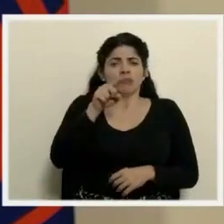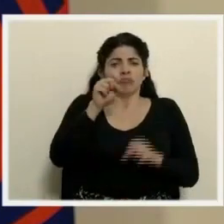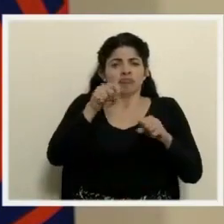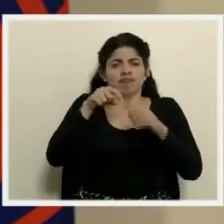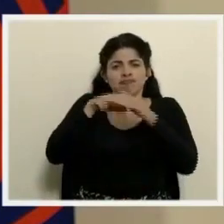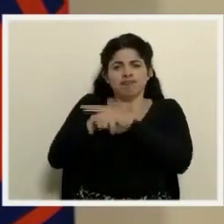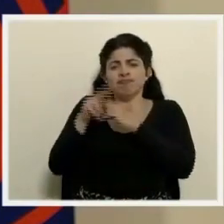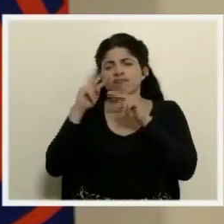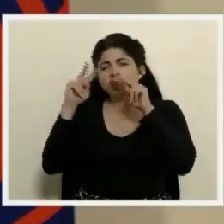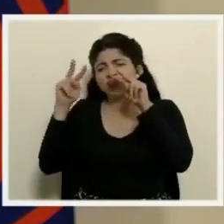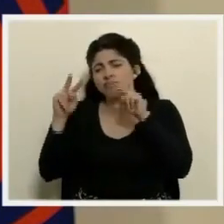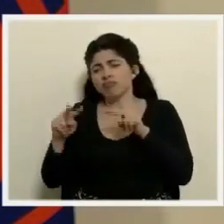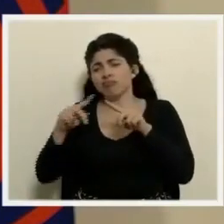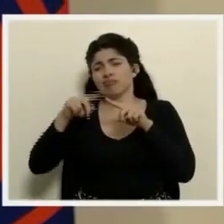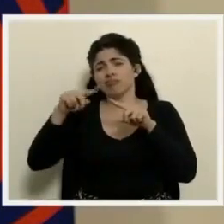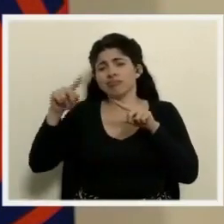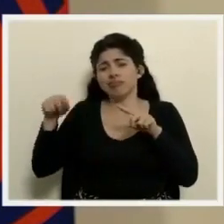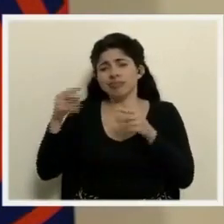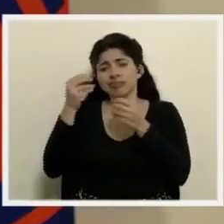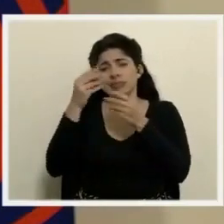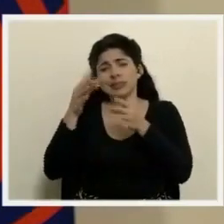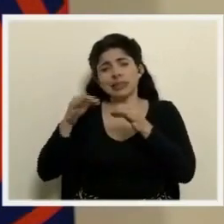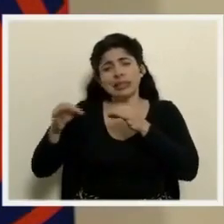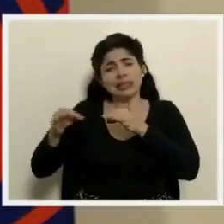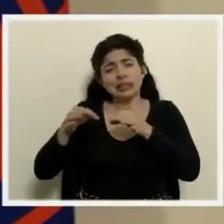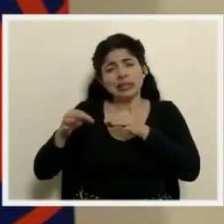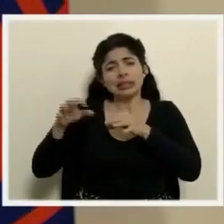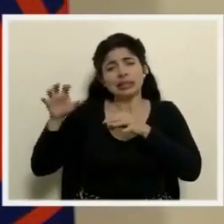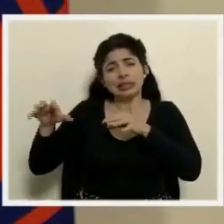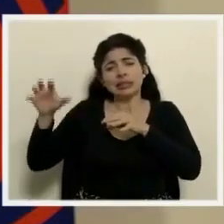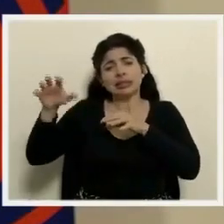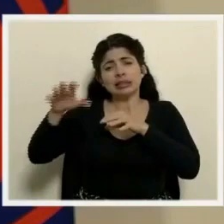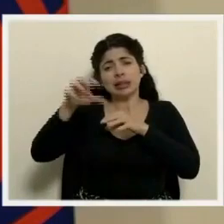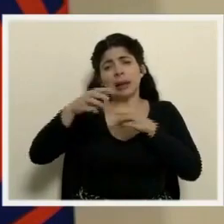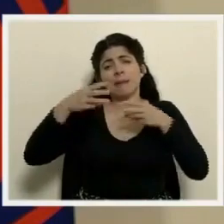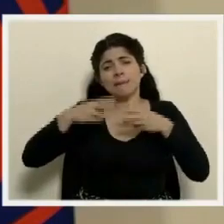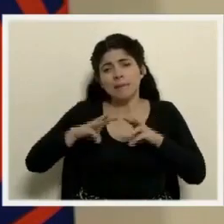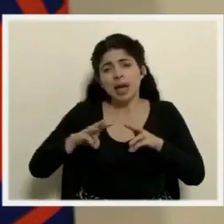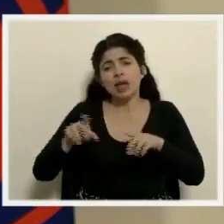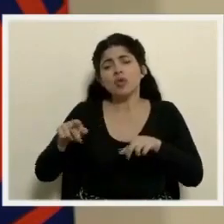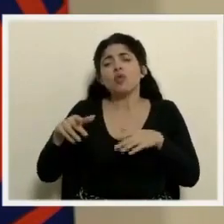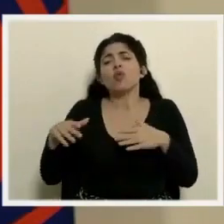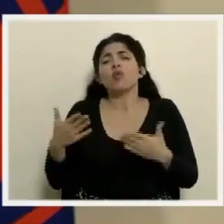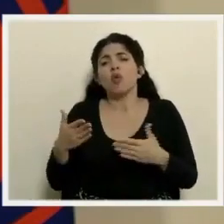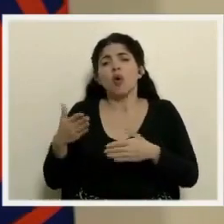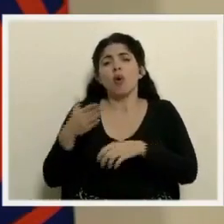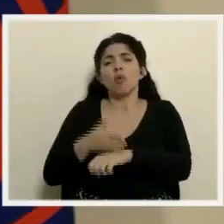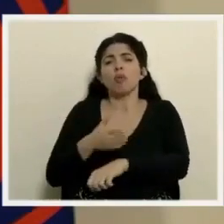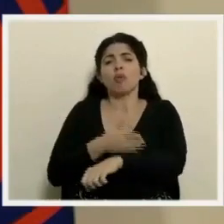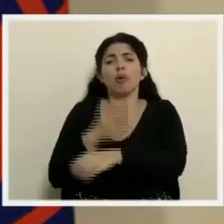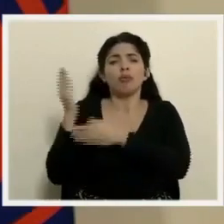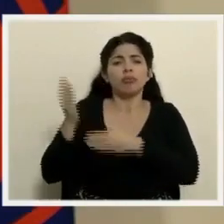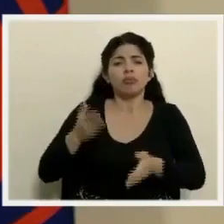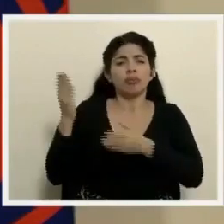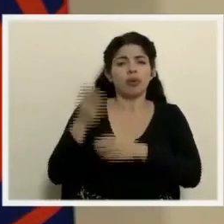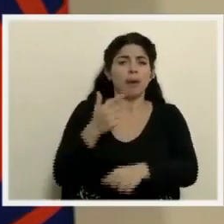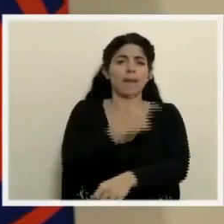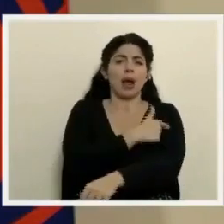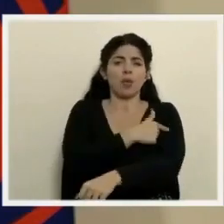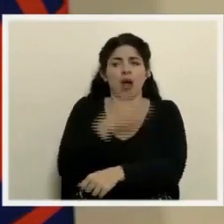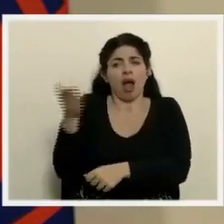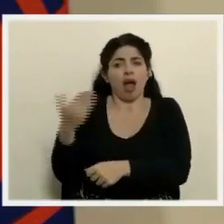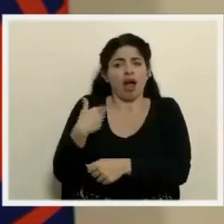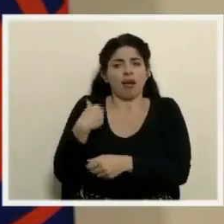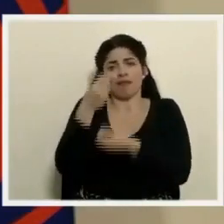todo el detalle con gráficos, con detalle por cada uno de los mecanismos de cómo avanza la llegada de vacunas al país. Entonces, es una